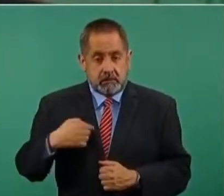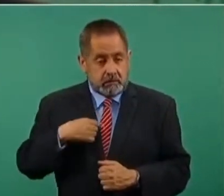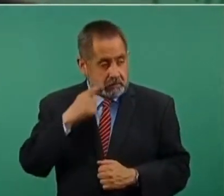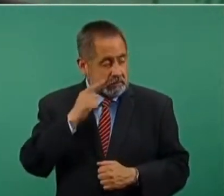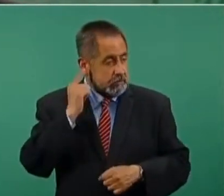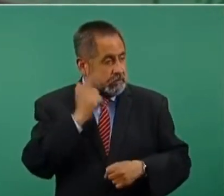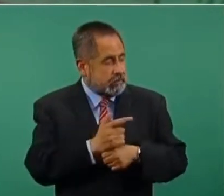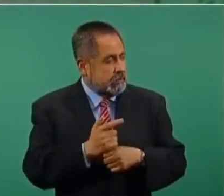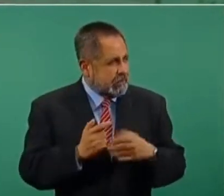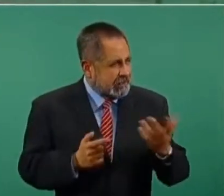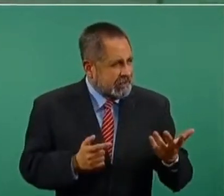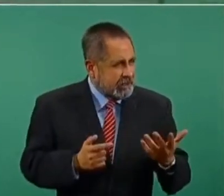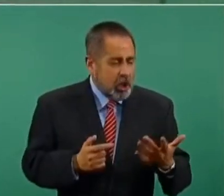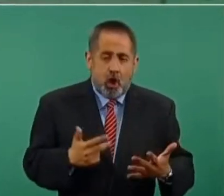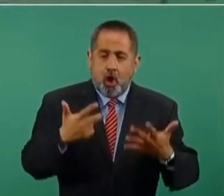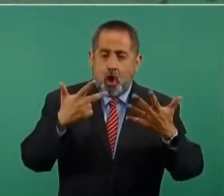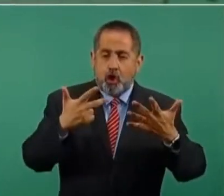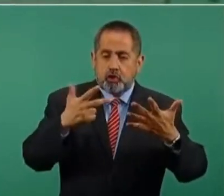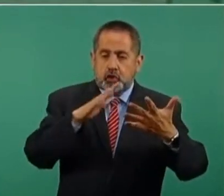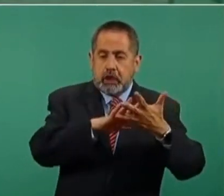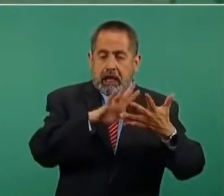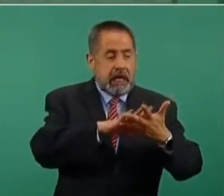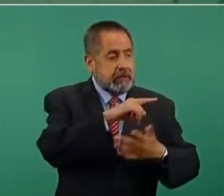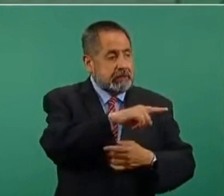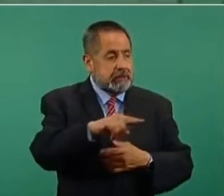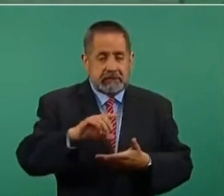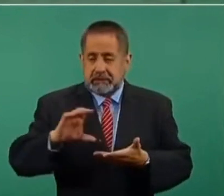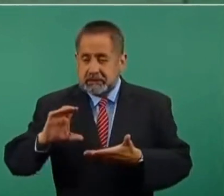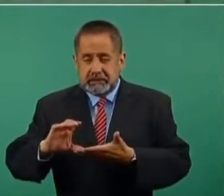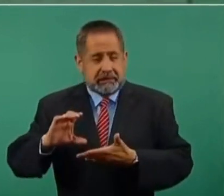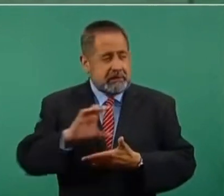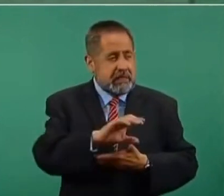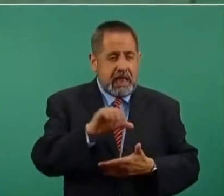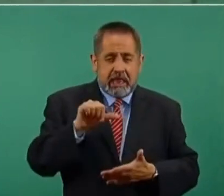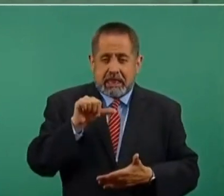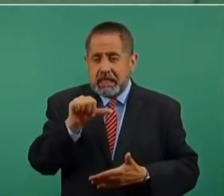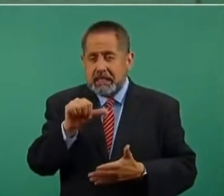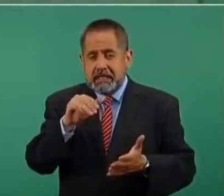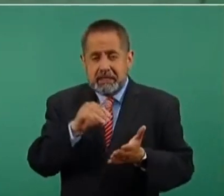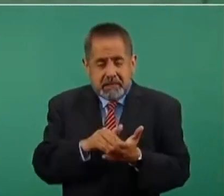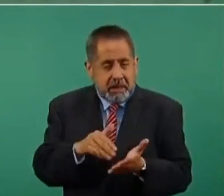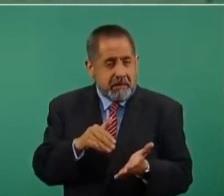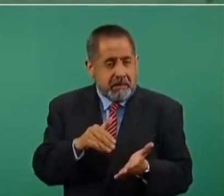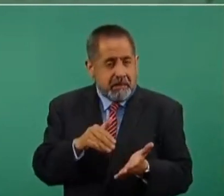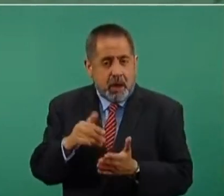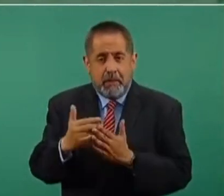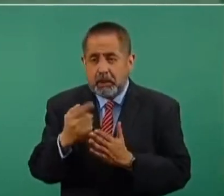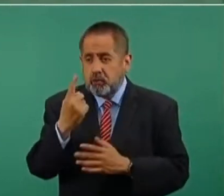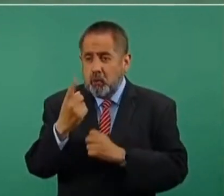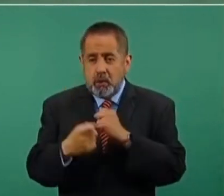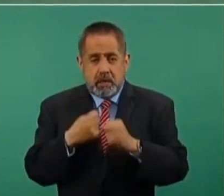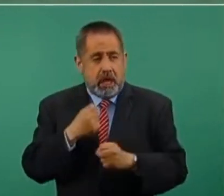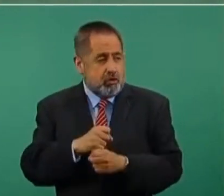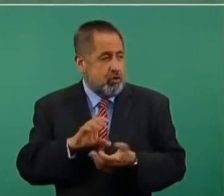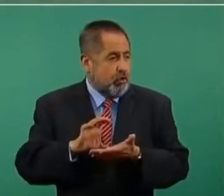contratado ocho reclusorios y que se pagaban 16 mil millones de pesos al año.